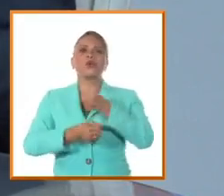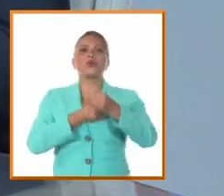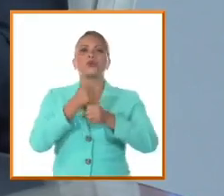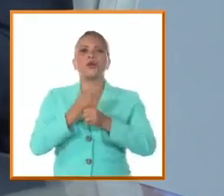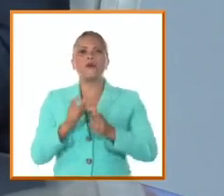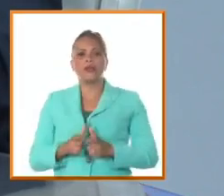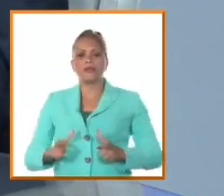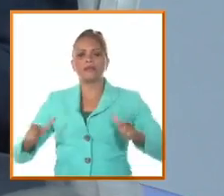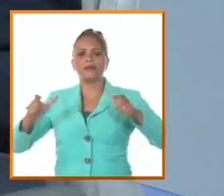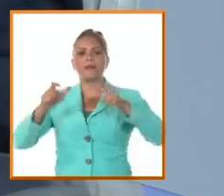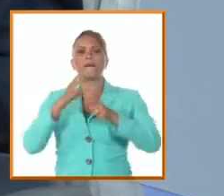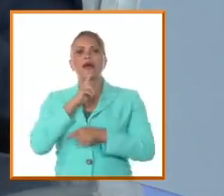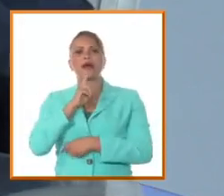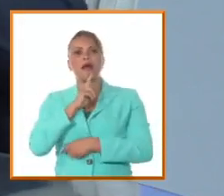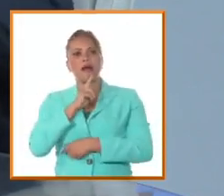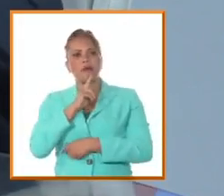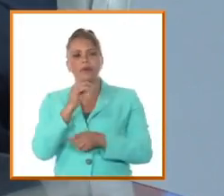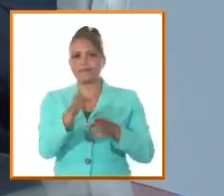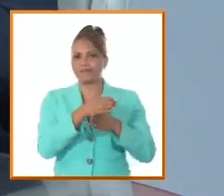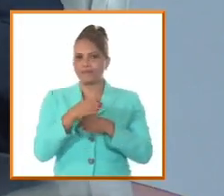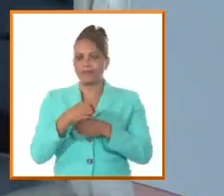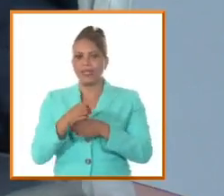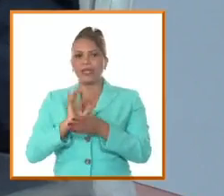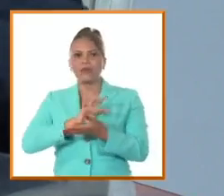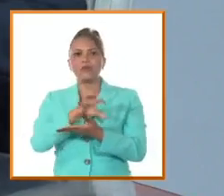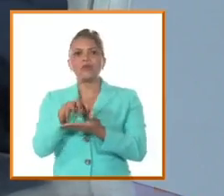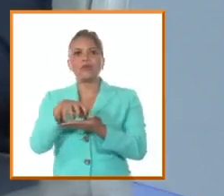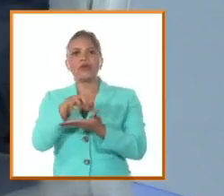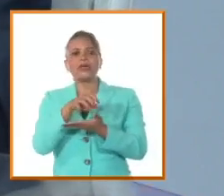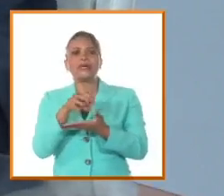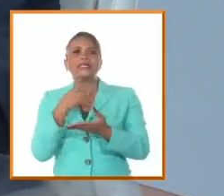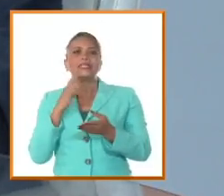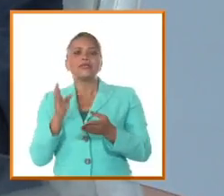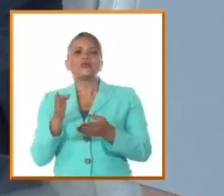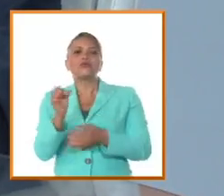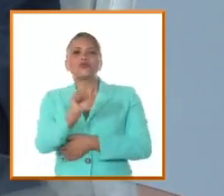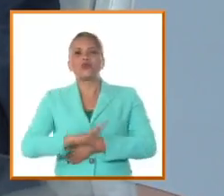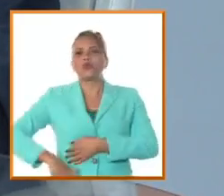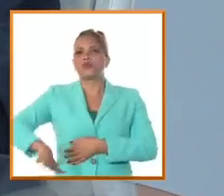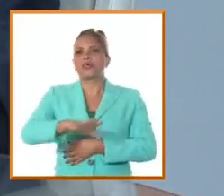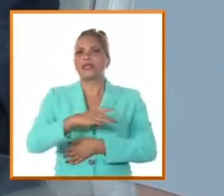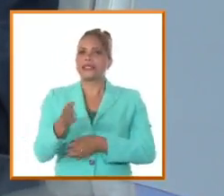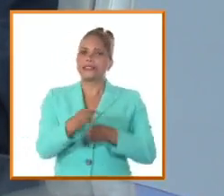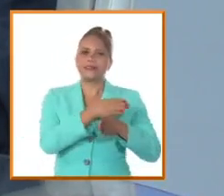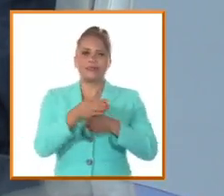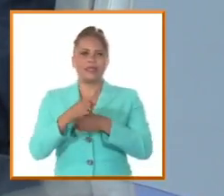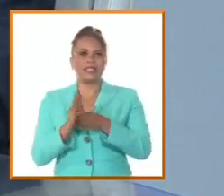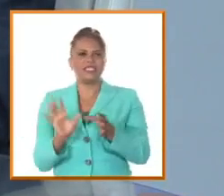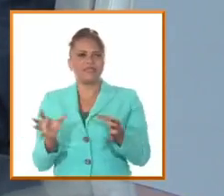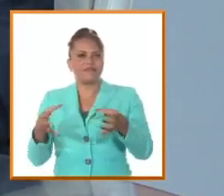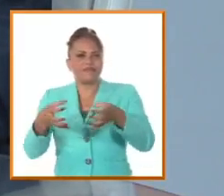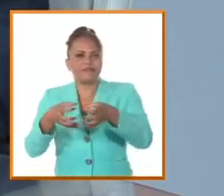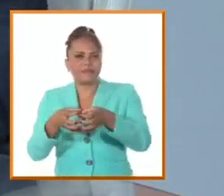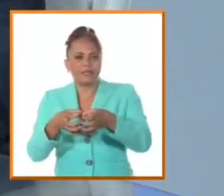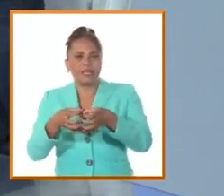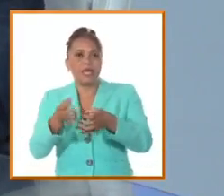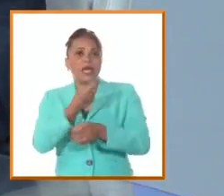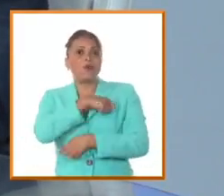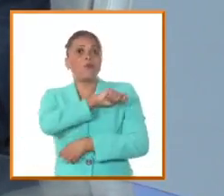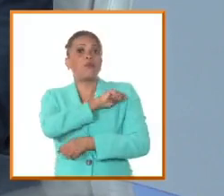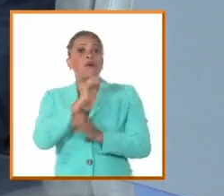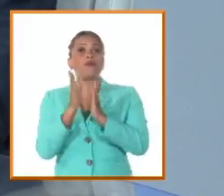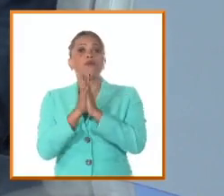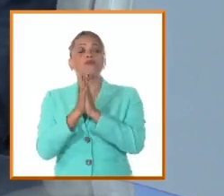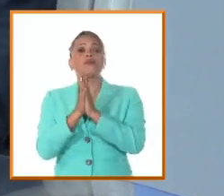daban cuenta de una sociedad que estaba como encerrada sobre sí misma, enclaustrada sobre sí misma. Y era un pueblo muy